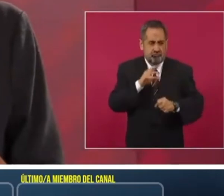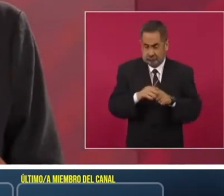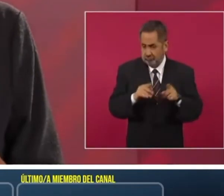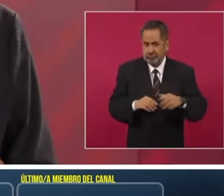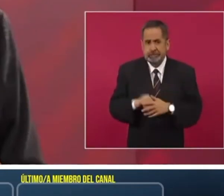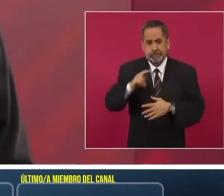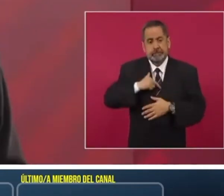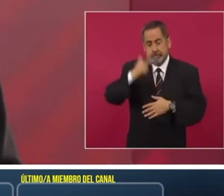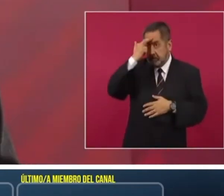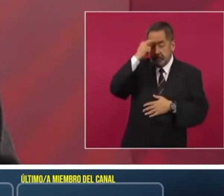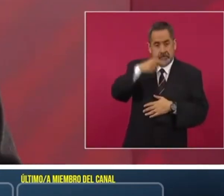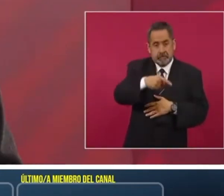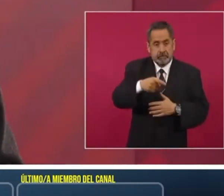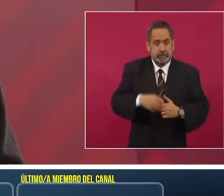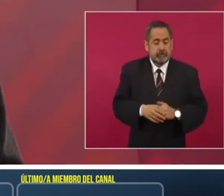De acuerdo que